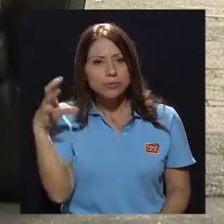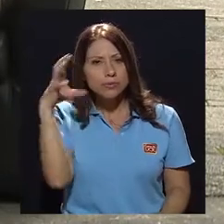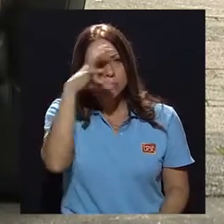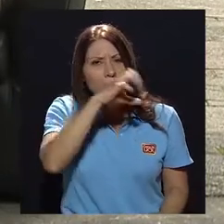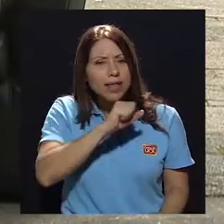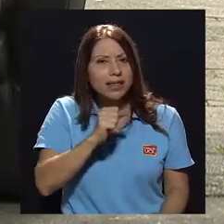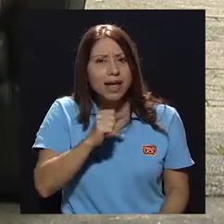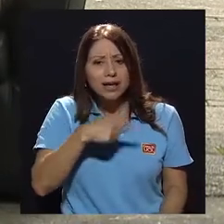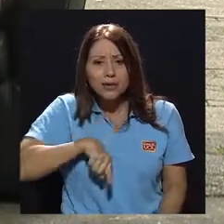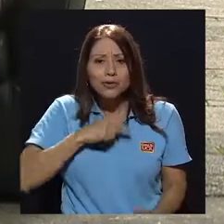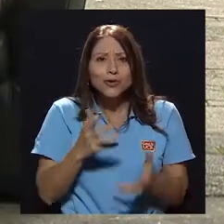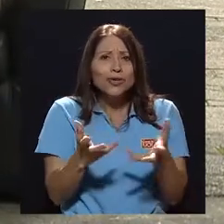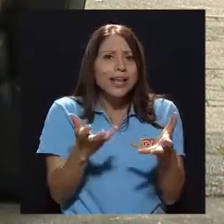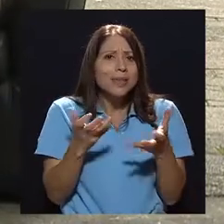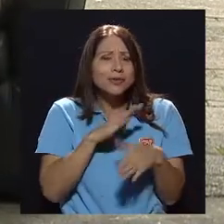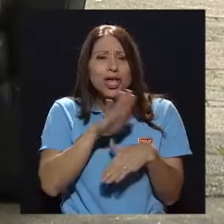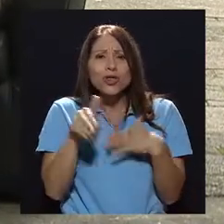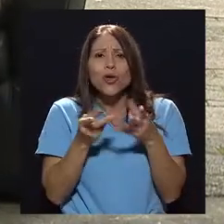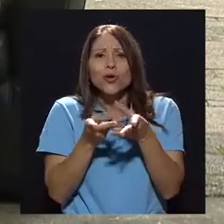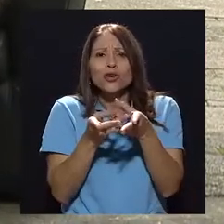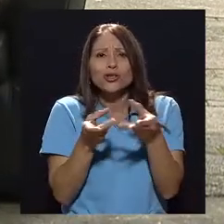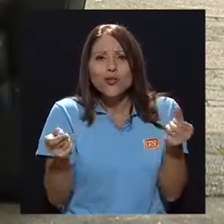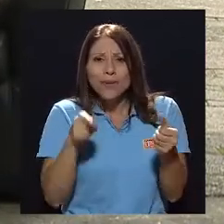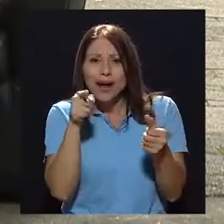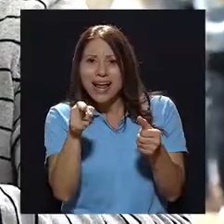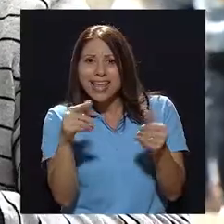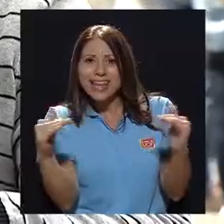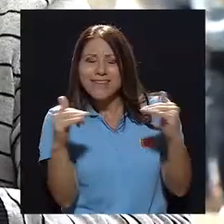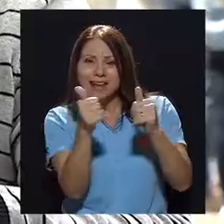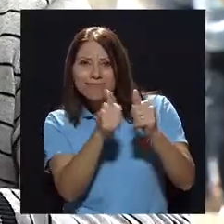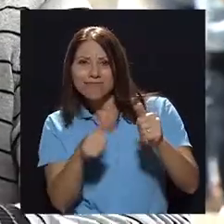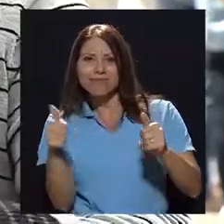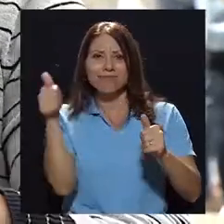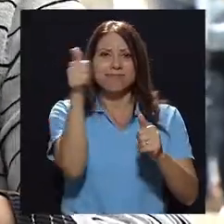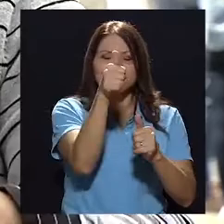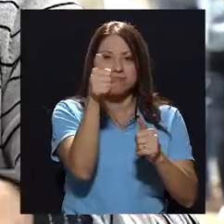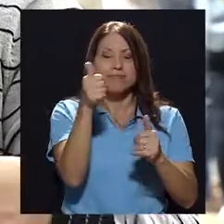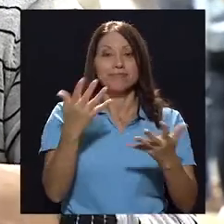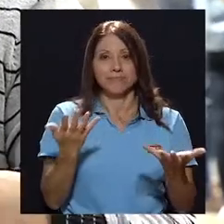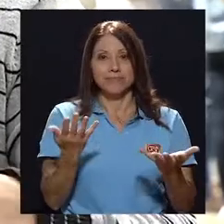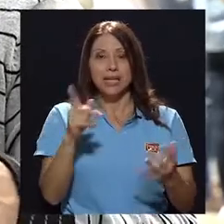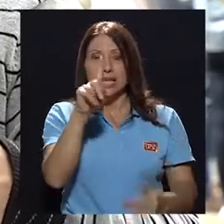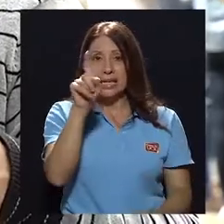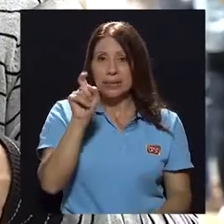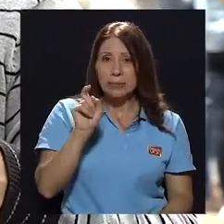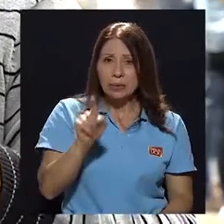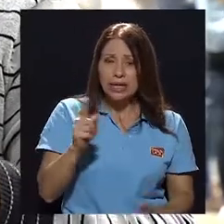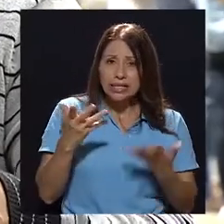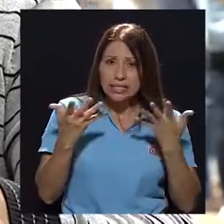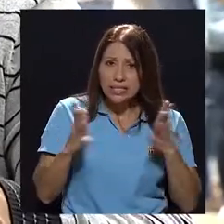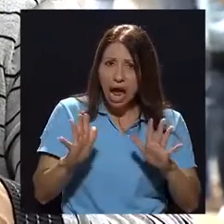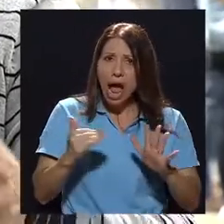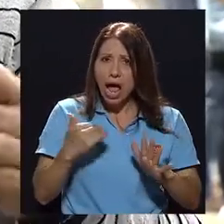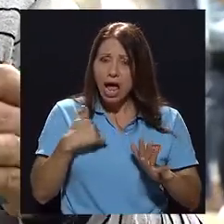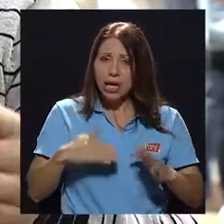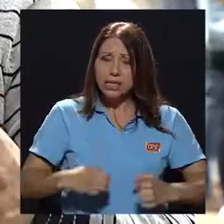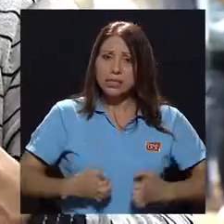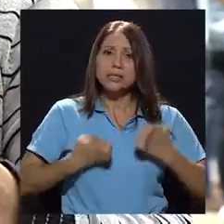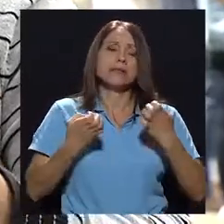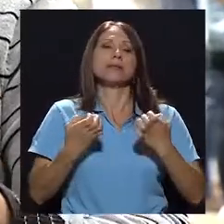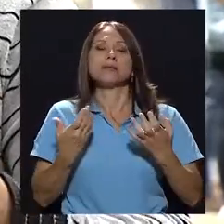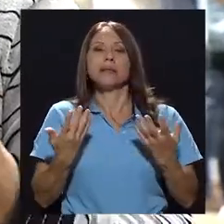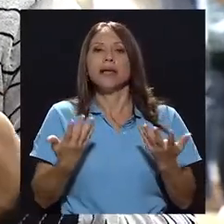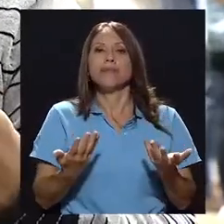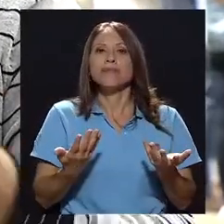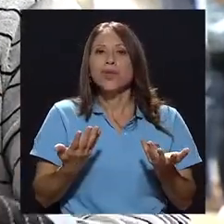a querer que todos nos lo resuelvan en un tercer nivel de atención. De ahí que le quería preguntar si ya existe o si nos